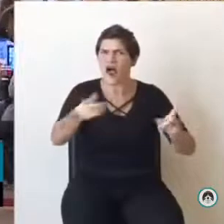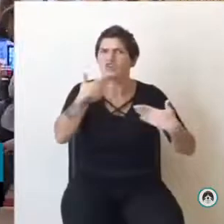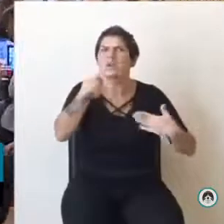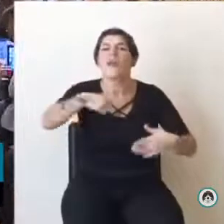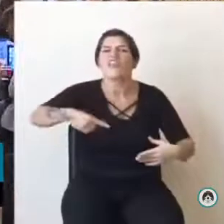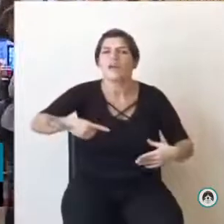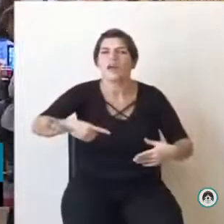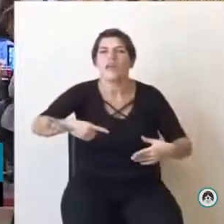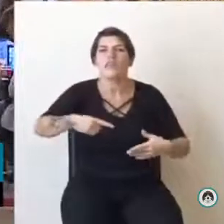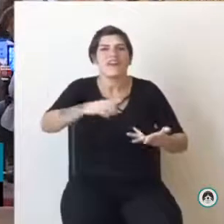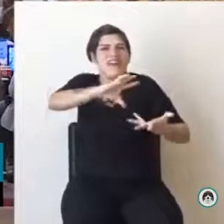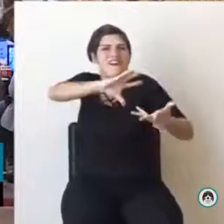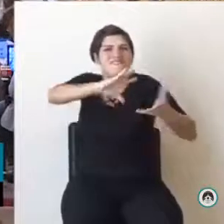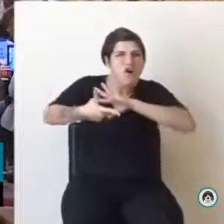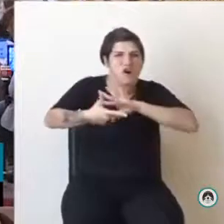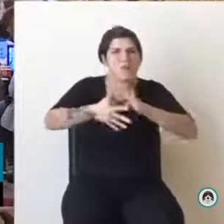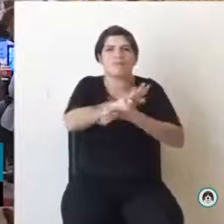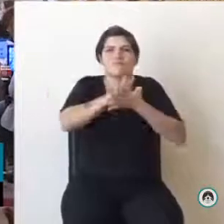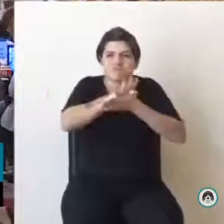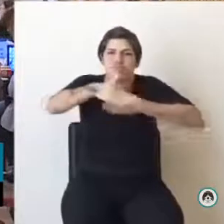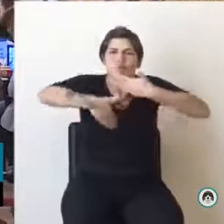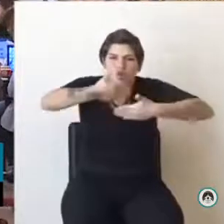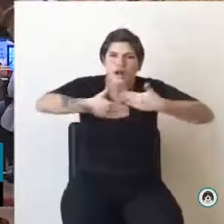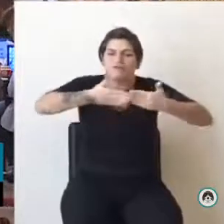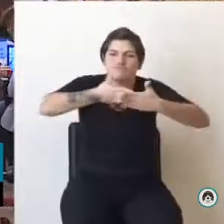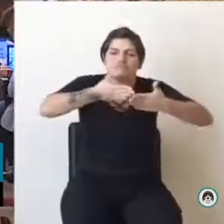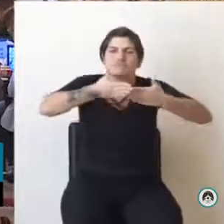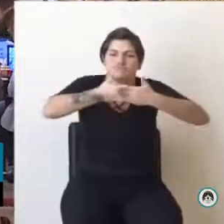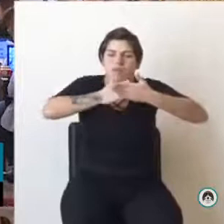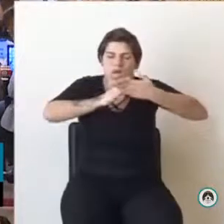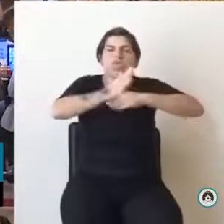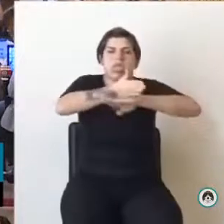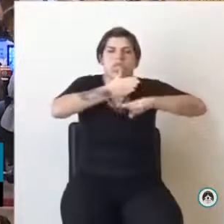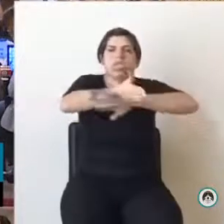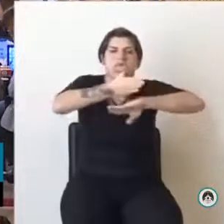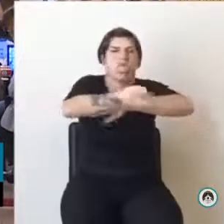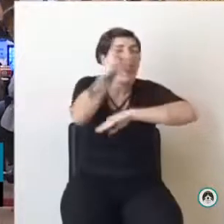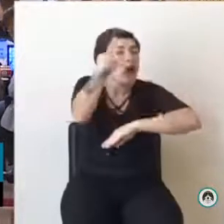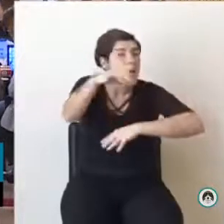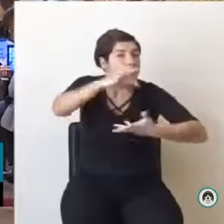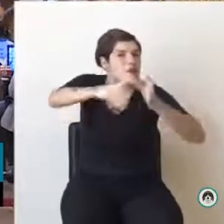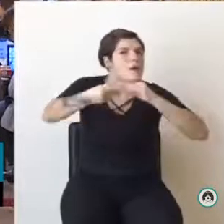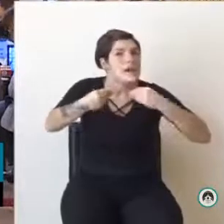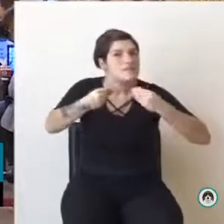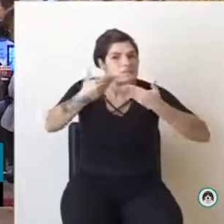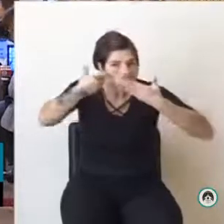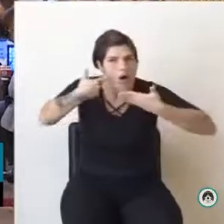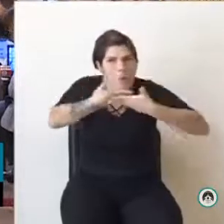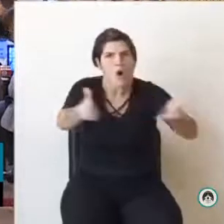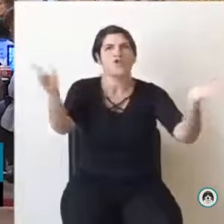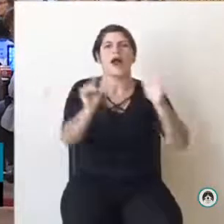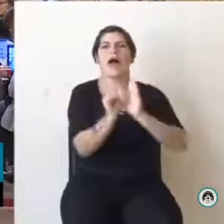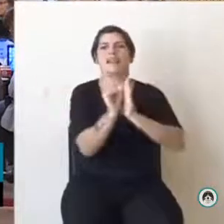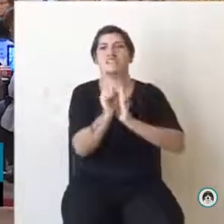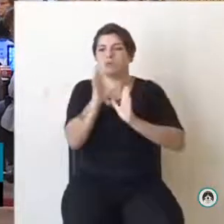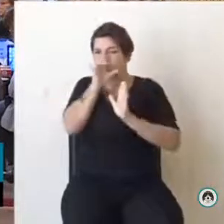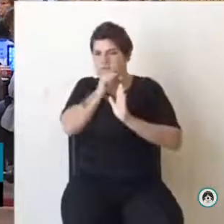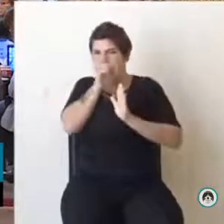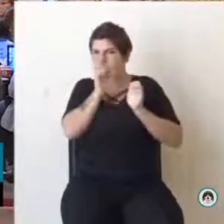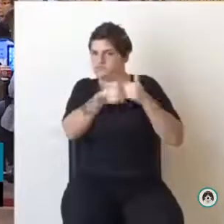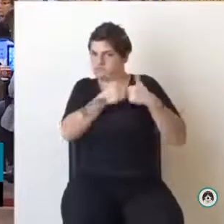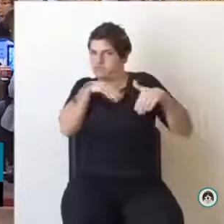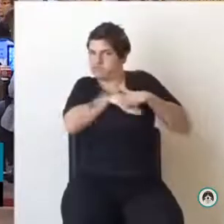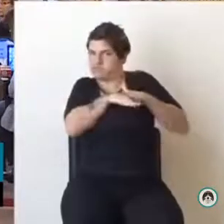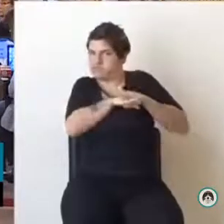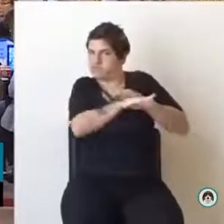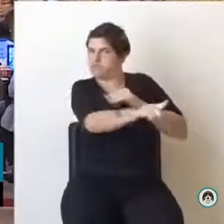empezar a avanzar verdaderamente en justicia es que se abran en forma irrestricta todos los archivos que rodean este caso,